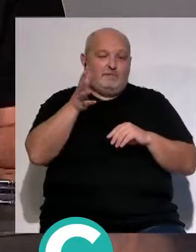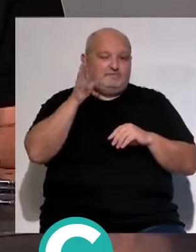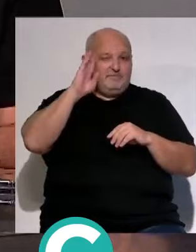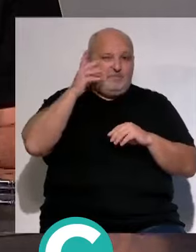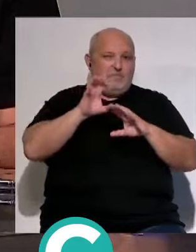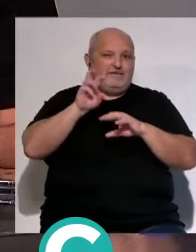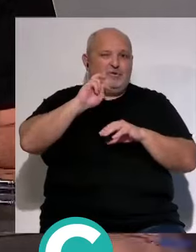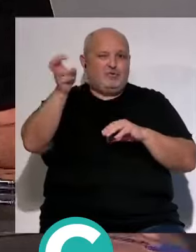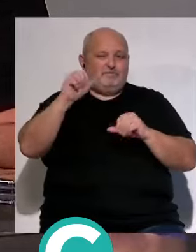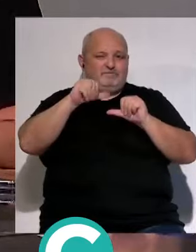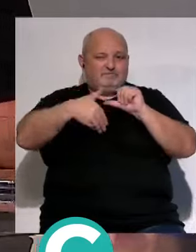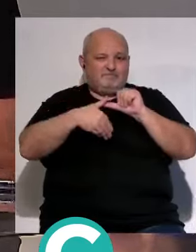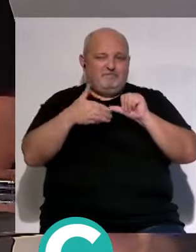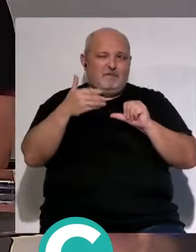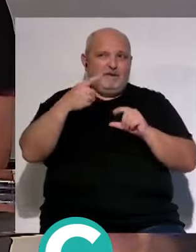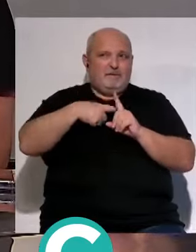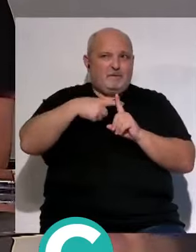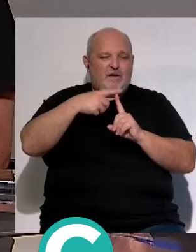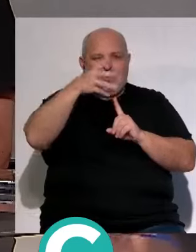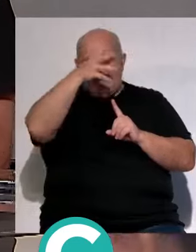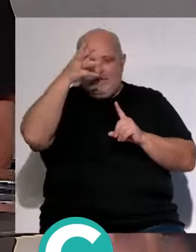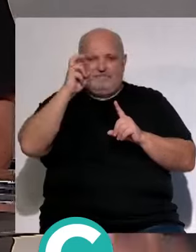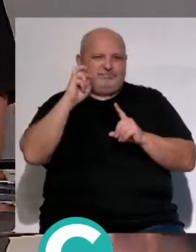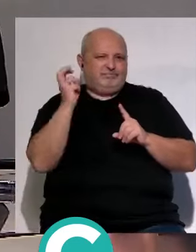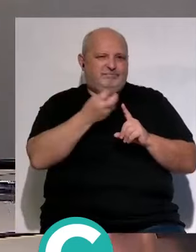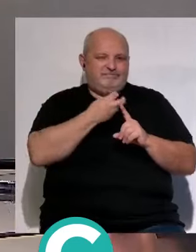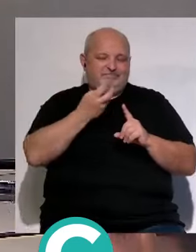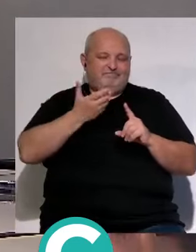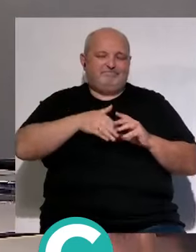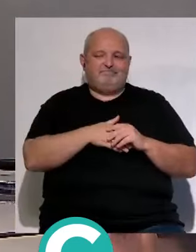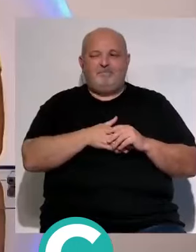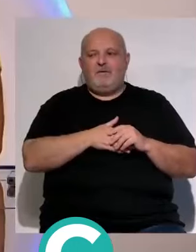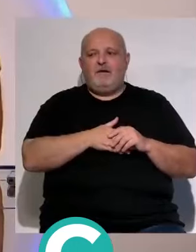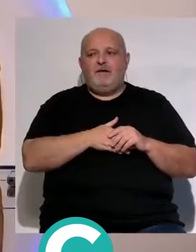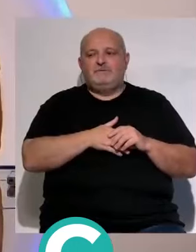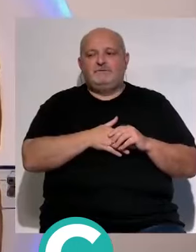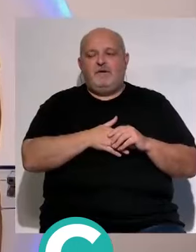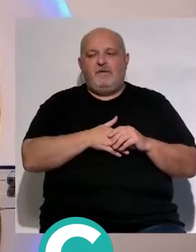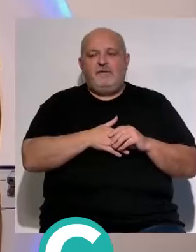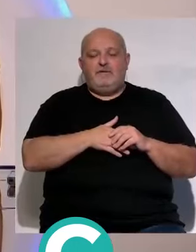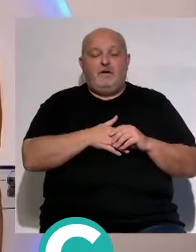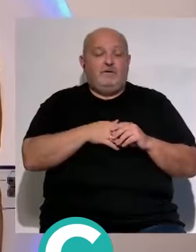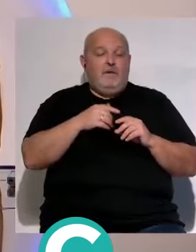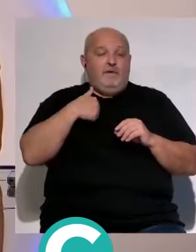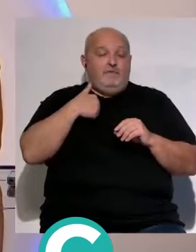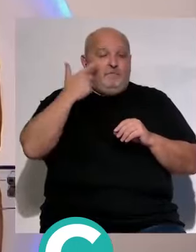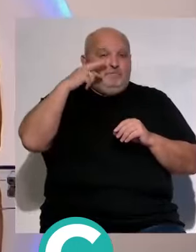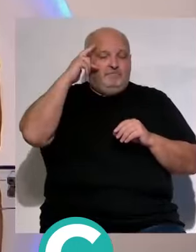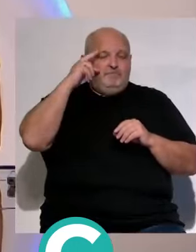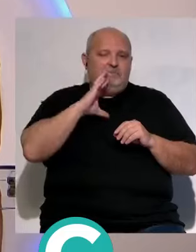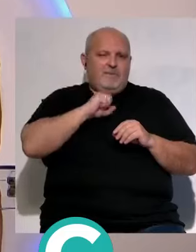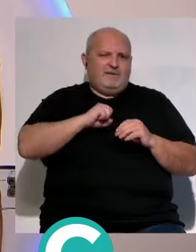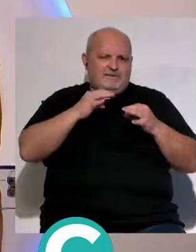complicado aquí por la sombrita recomendaciones de seguridad muy complicado pero yo creo que la experiencia tiene que ser